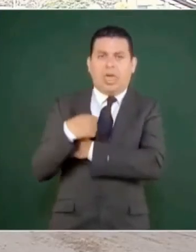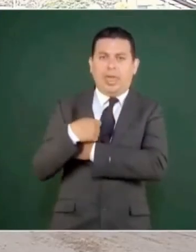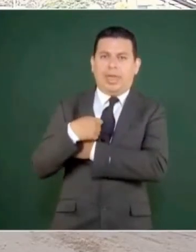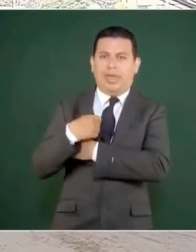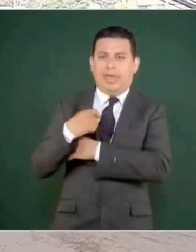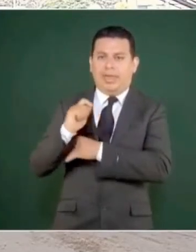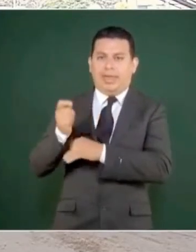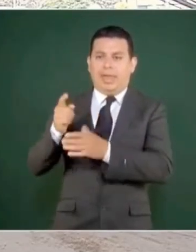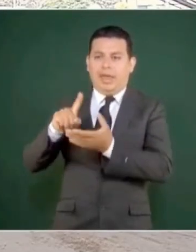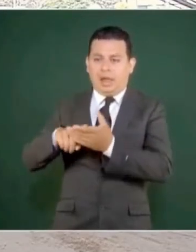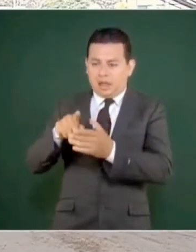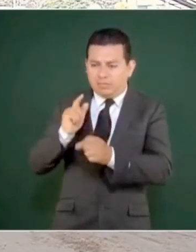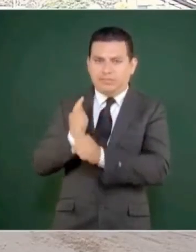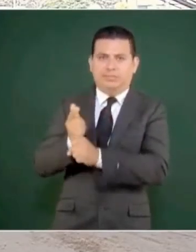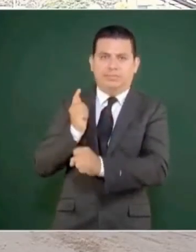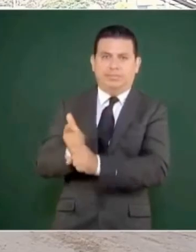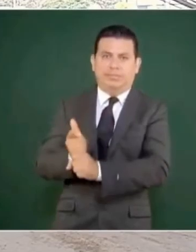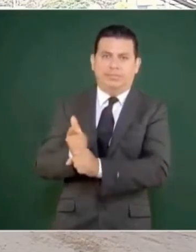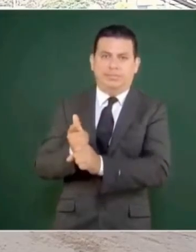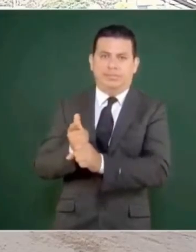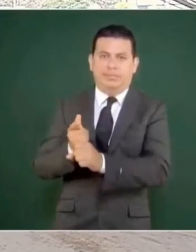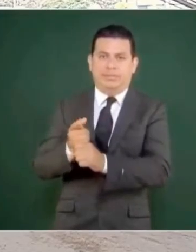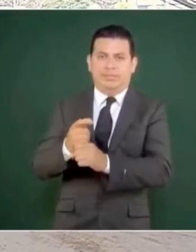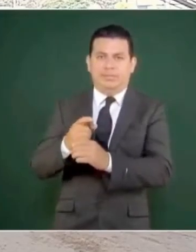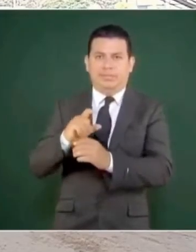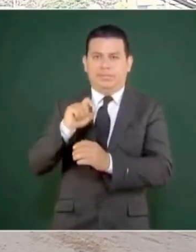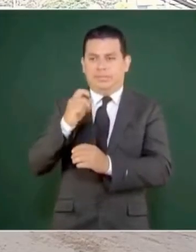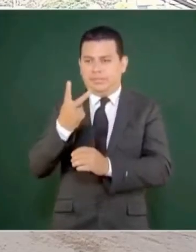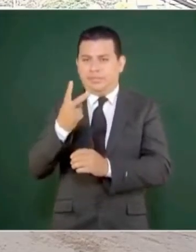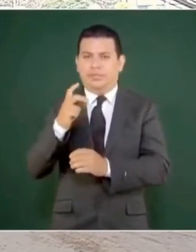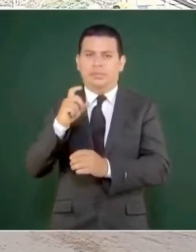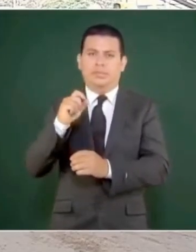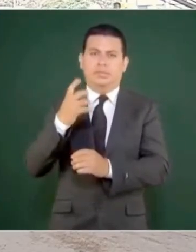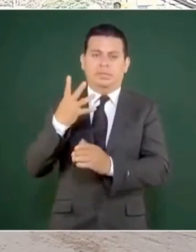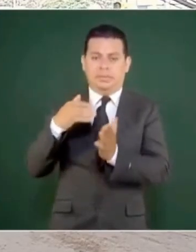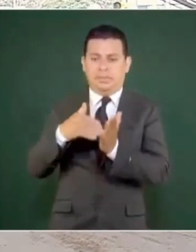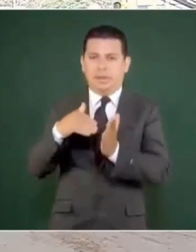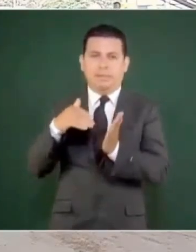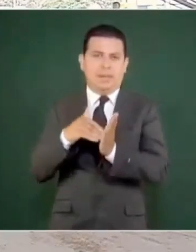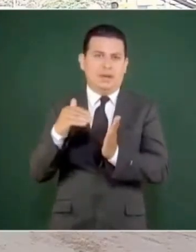ministro de la Corte eran 22, 24 mil millones